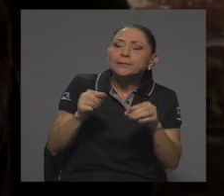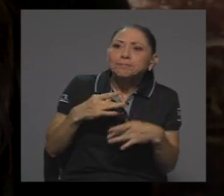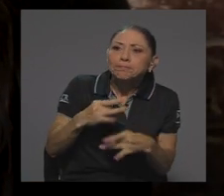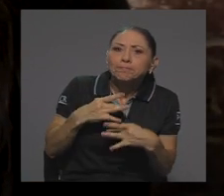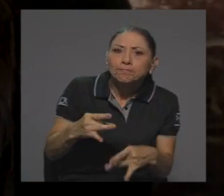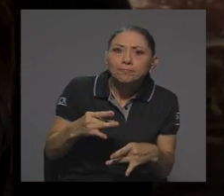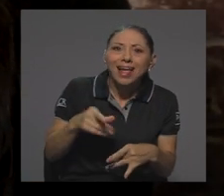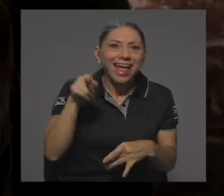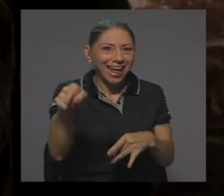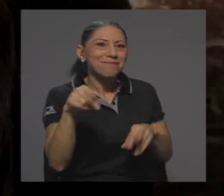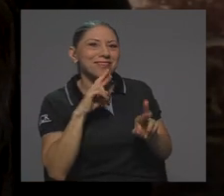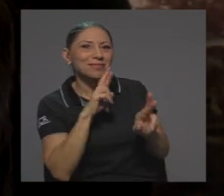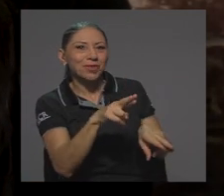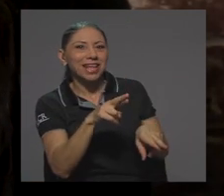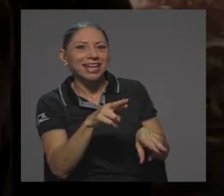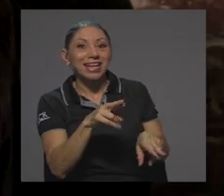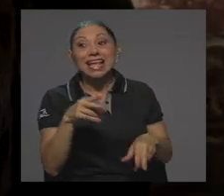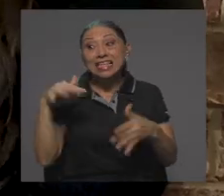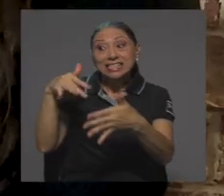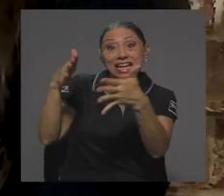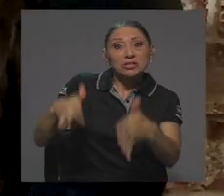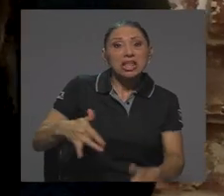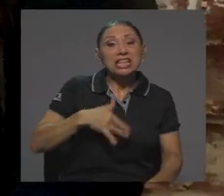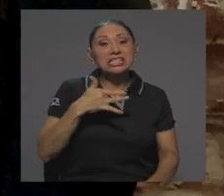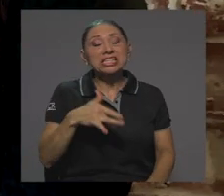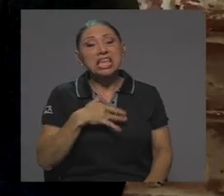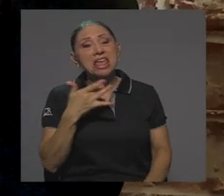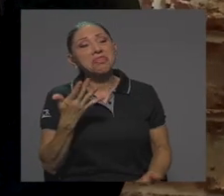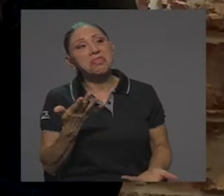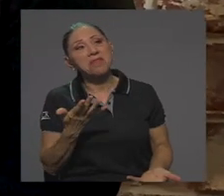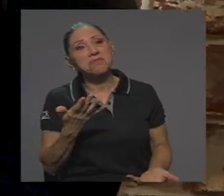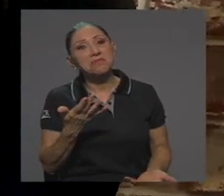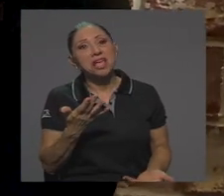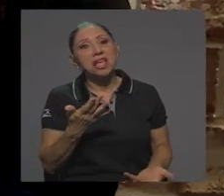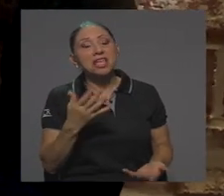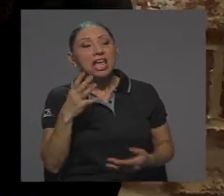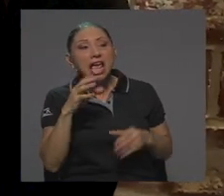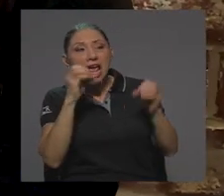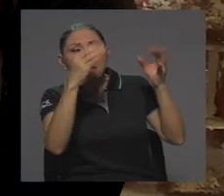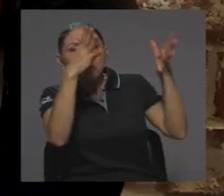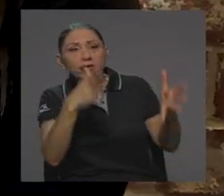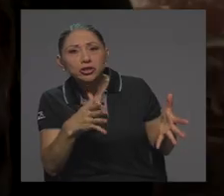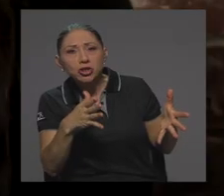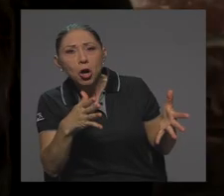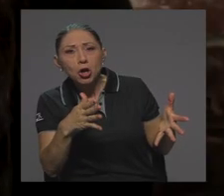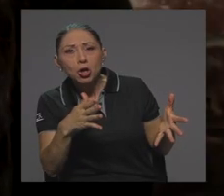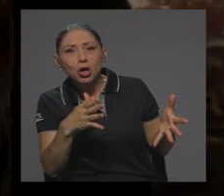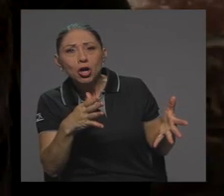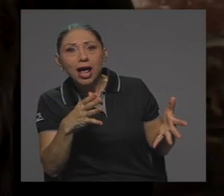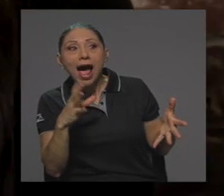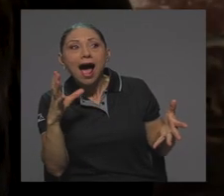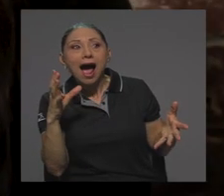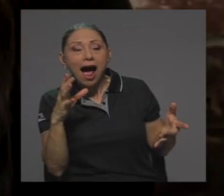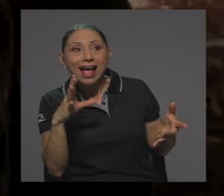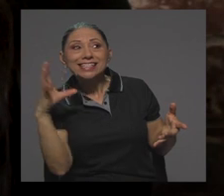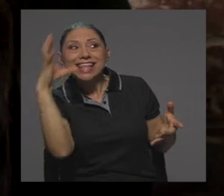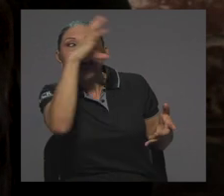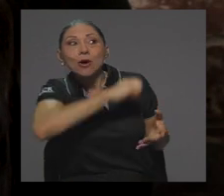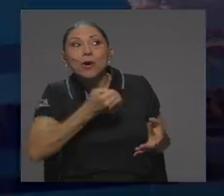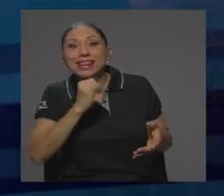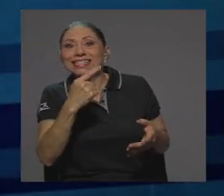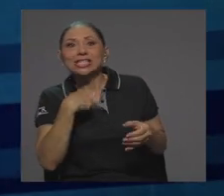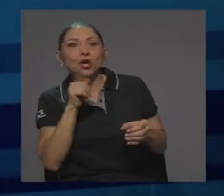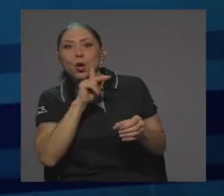Si el estudiante siente que el profesor se da cuenta cuando él no está en la clase hace una gran diferencia.